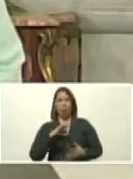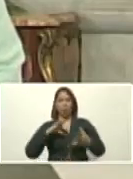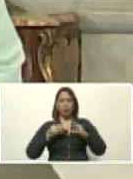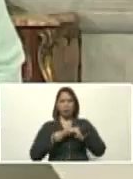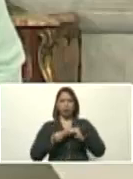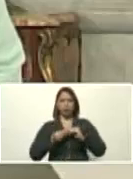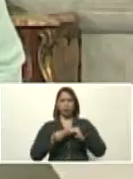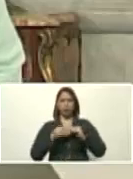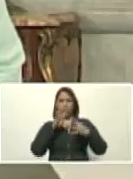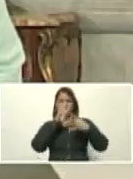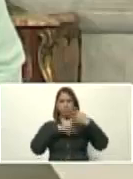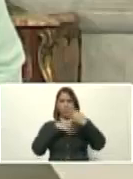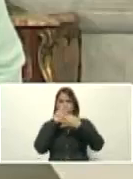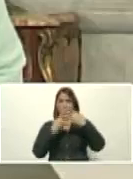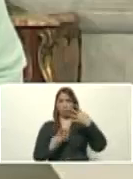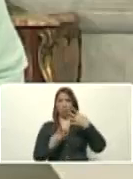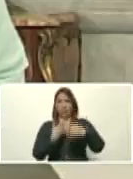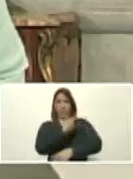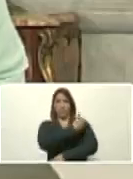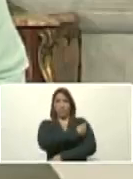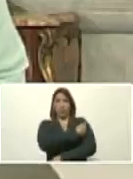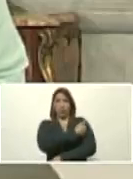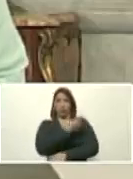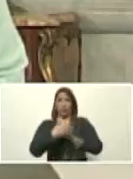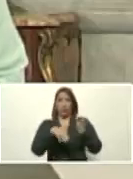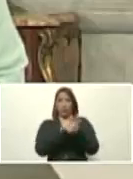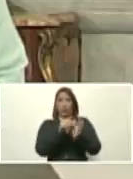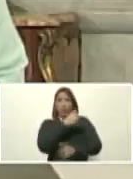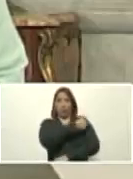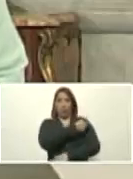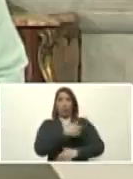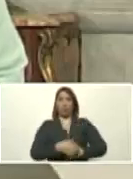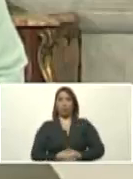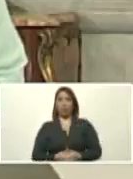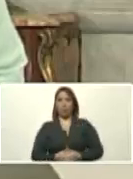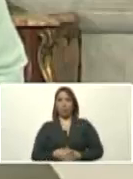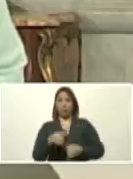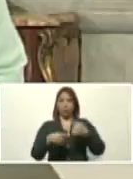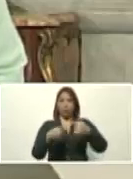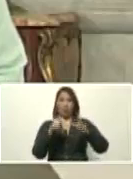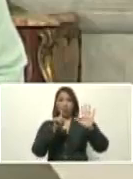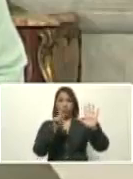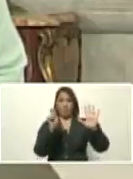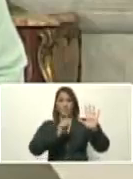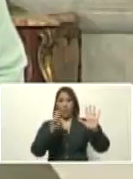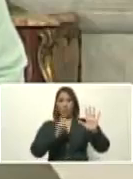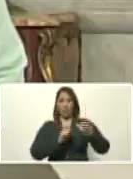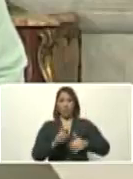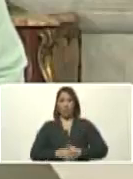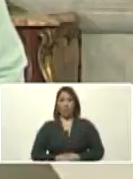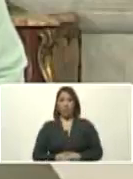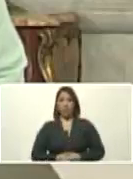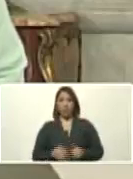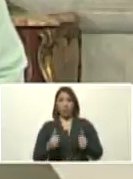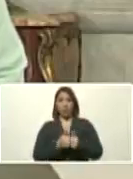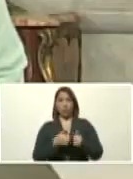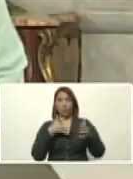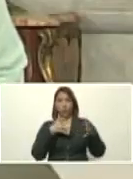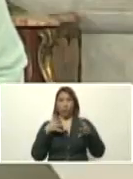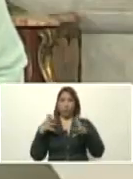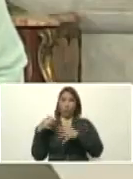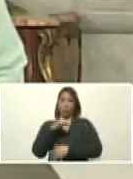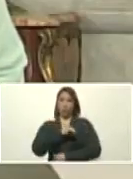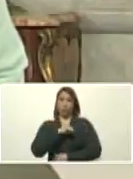el esquema de la vacuna de refuerzo cada seis meses. Y con esta recomendación del Comité